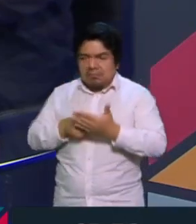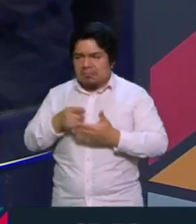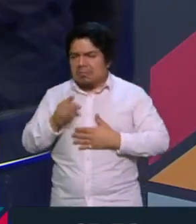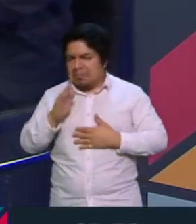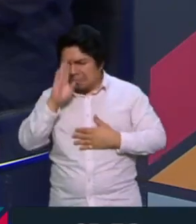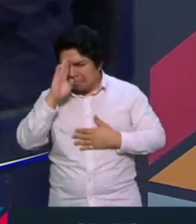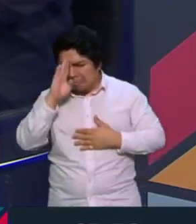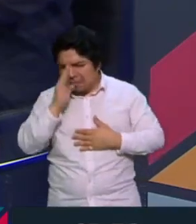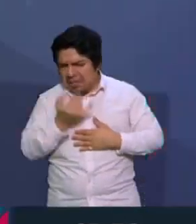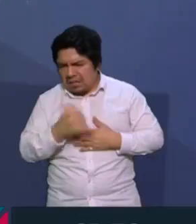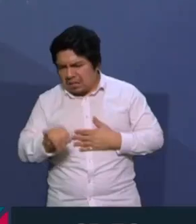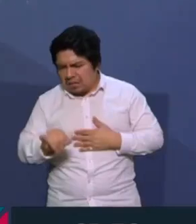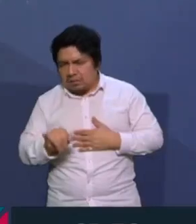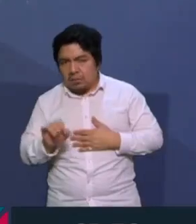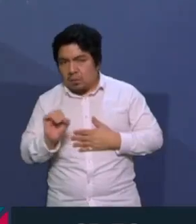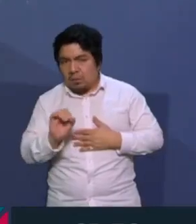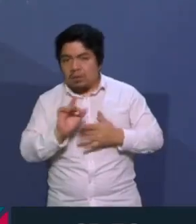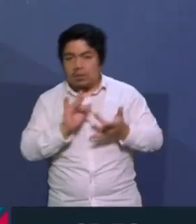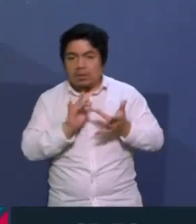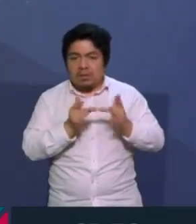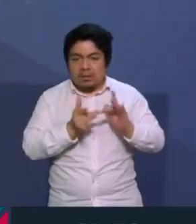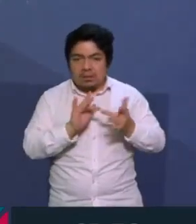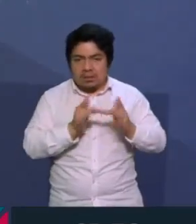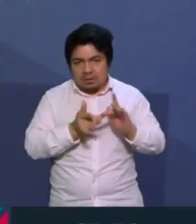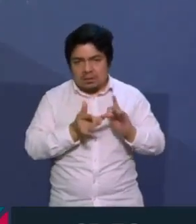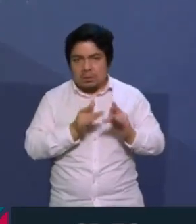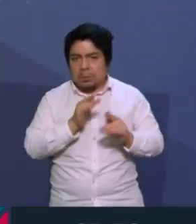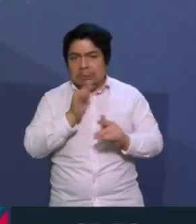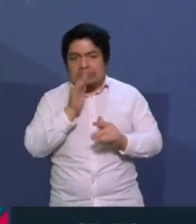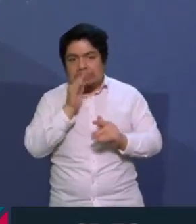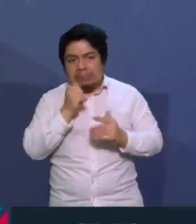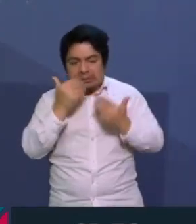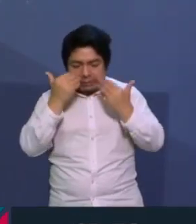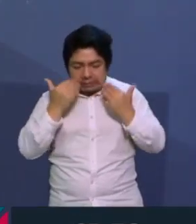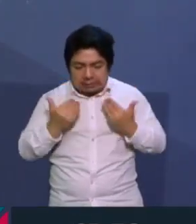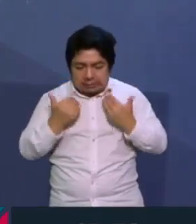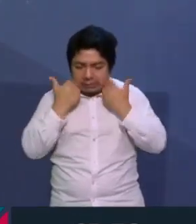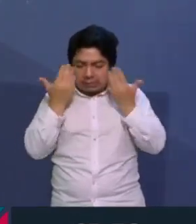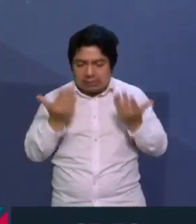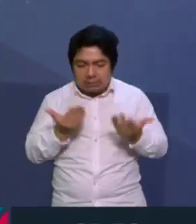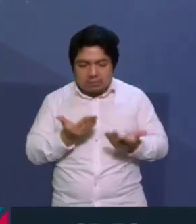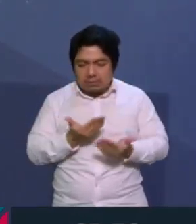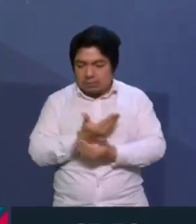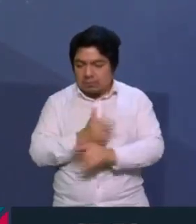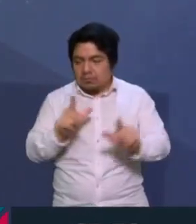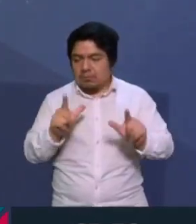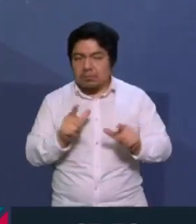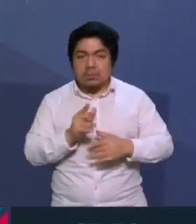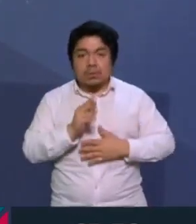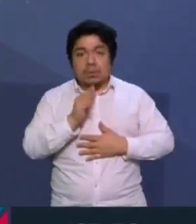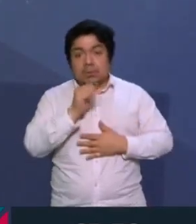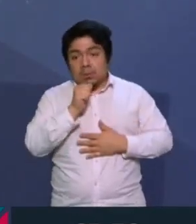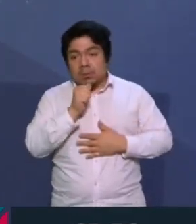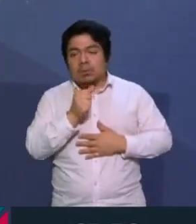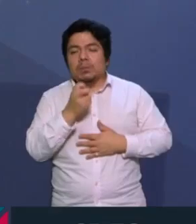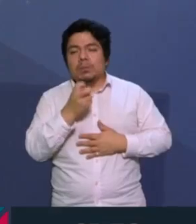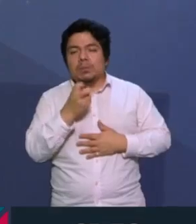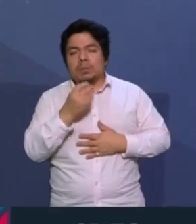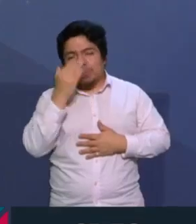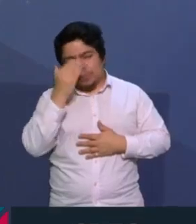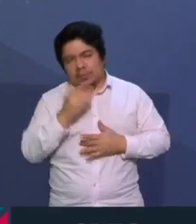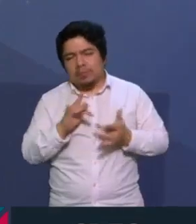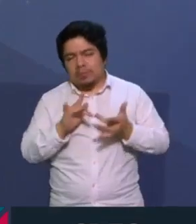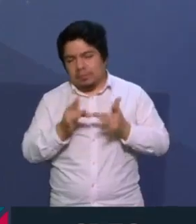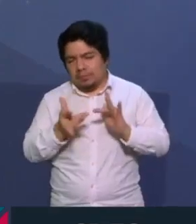no pueda ser quien quiere ser. Sin embargo, es fundamental también porque ya las redes sociales son parte de la forma en la que vivimos y han